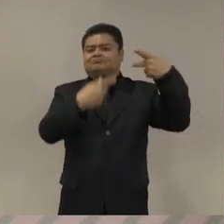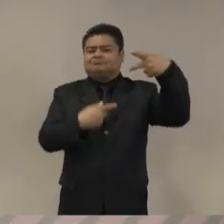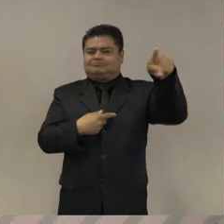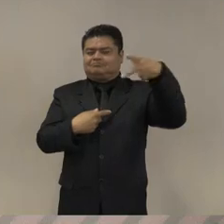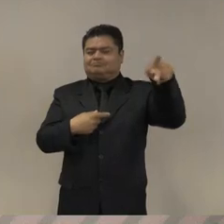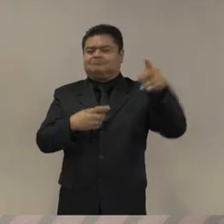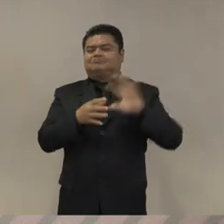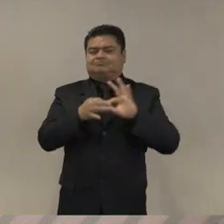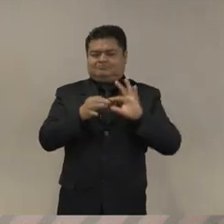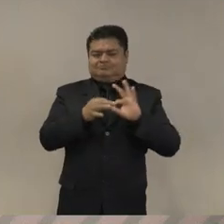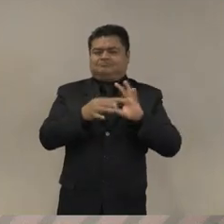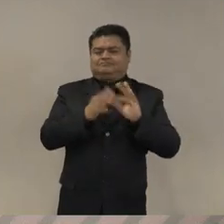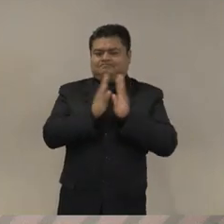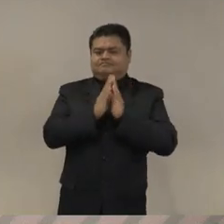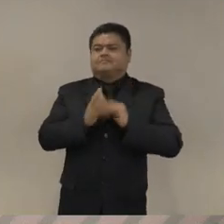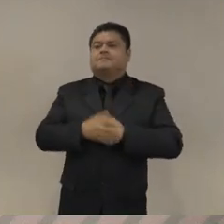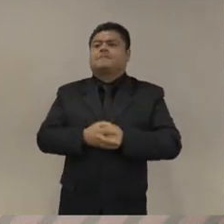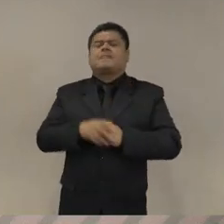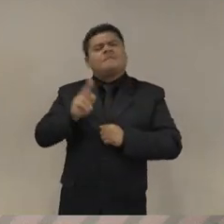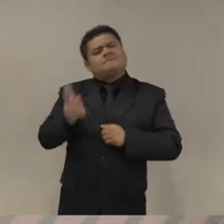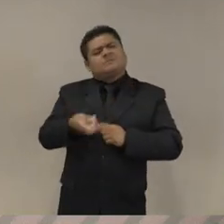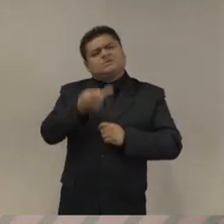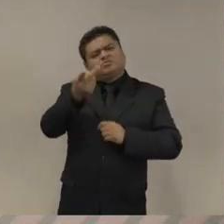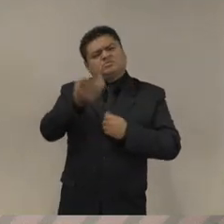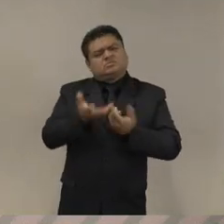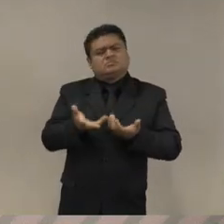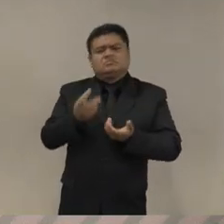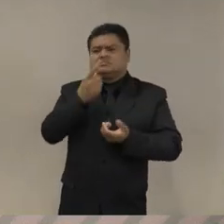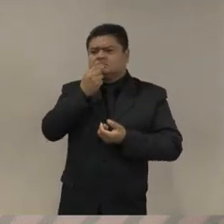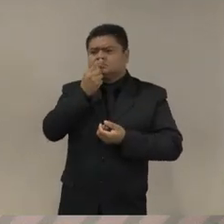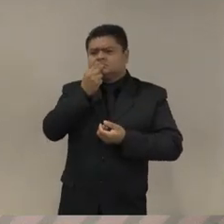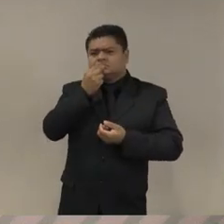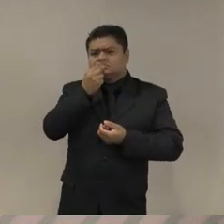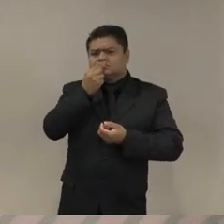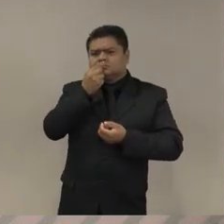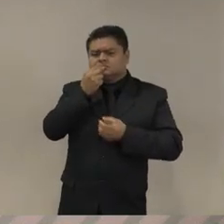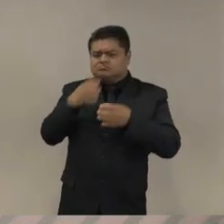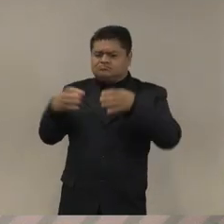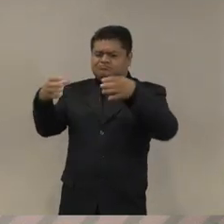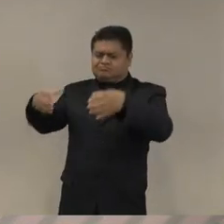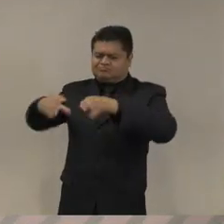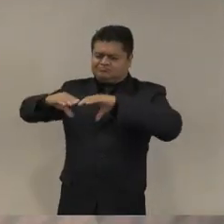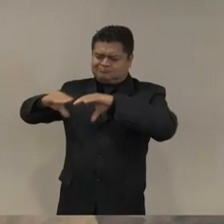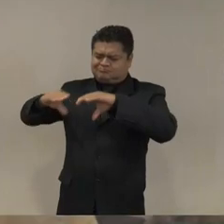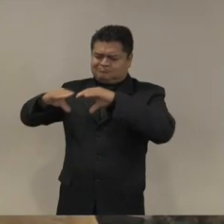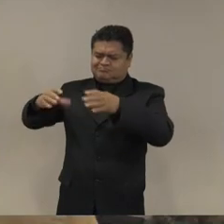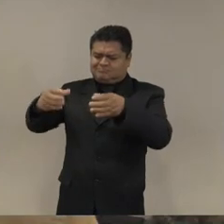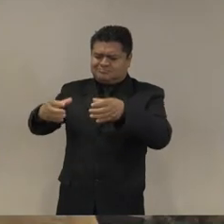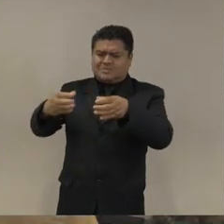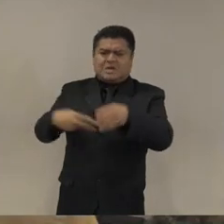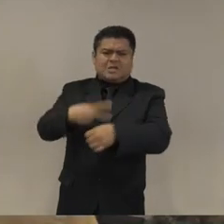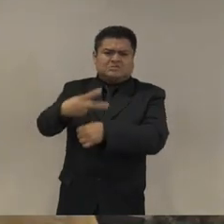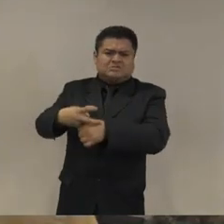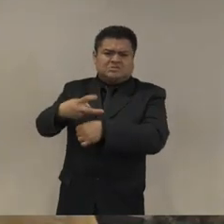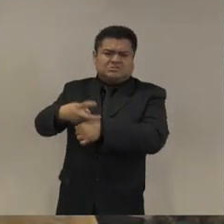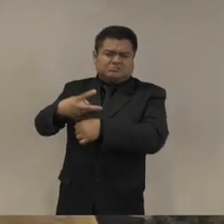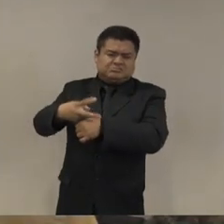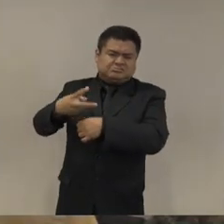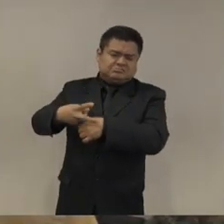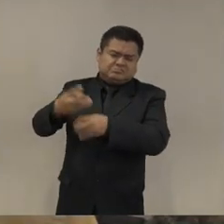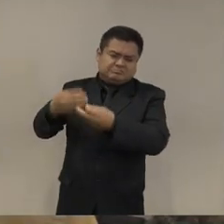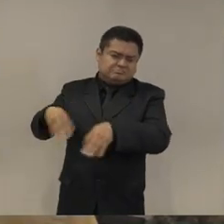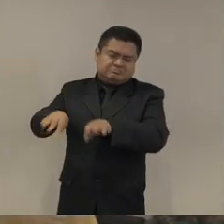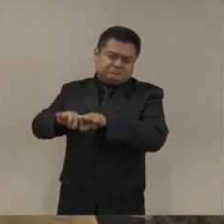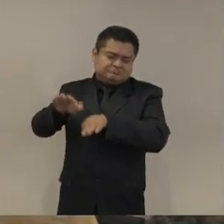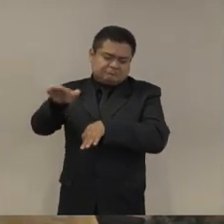será que el proyecto policial ha sido siempre un proyecto lateral frente a un despliegue militar histórico que si